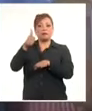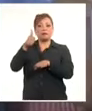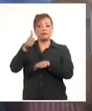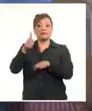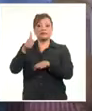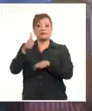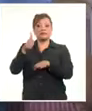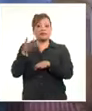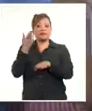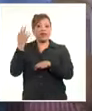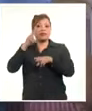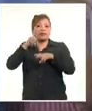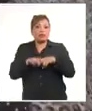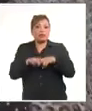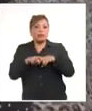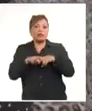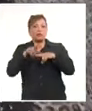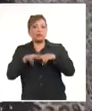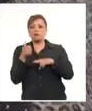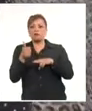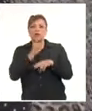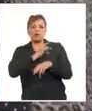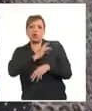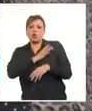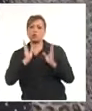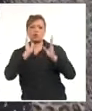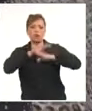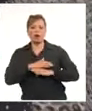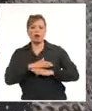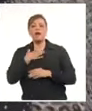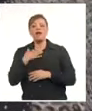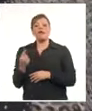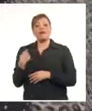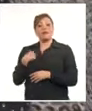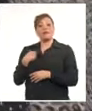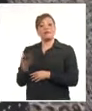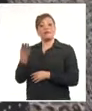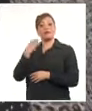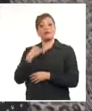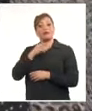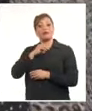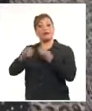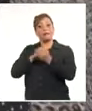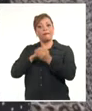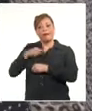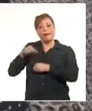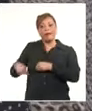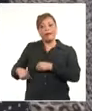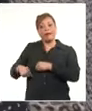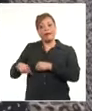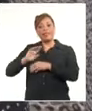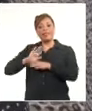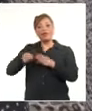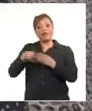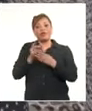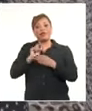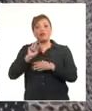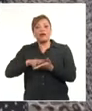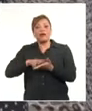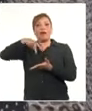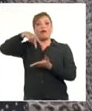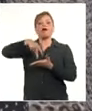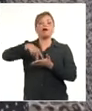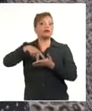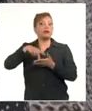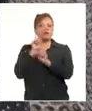Estar sentada, me siento bien, no me duele nada. Cuando a me dijeron que le iban a poner la prótesis y que al día siguiente se iba a levantar, para mí eso